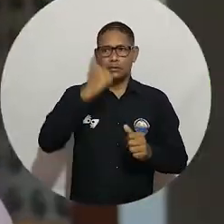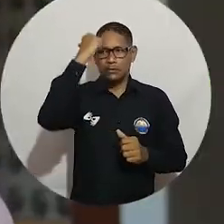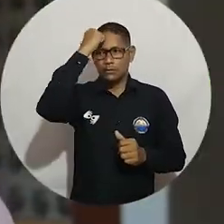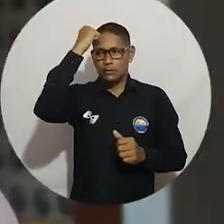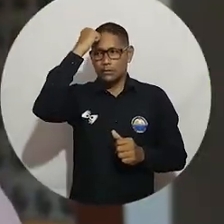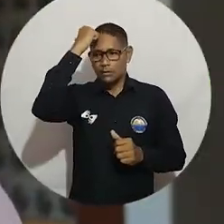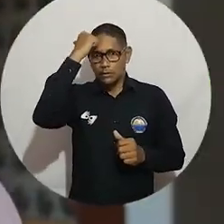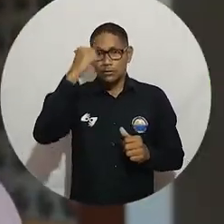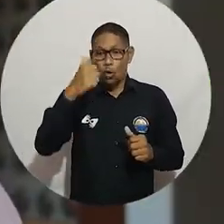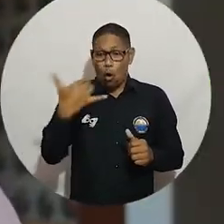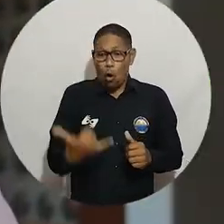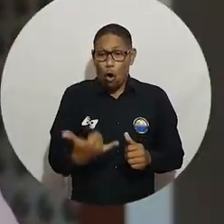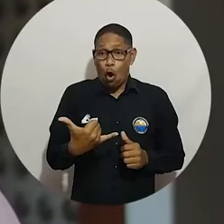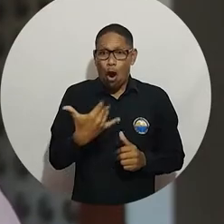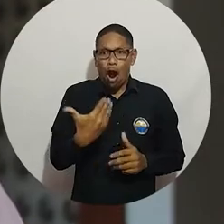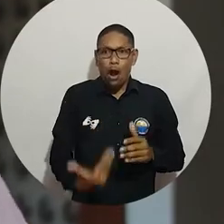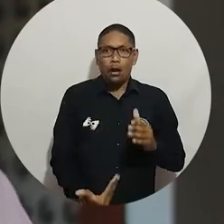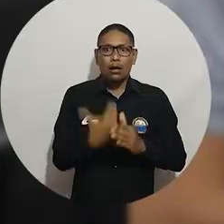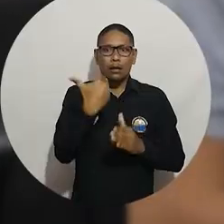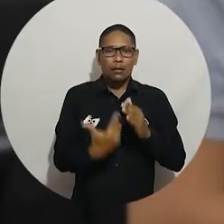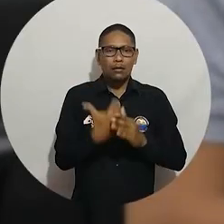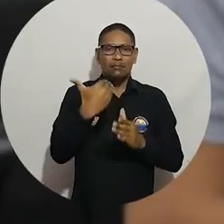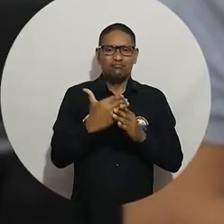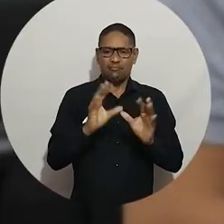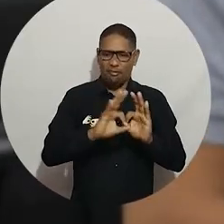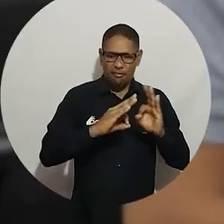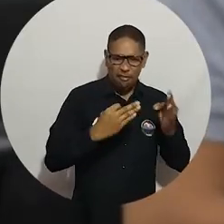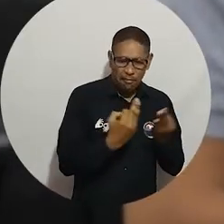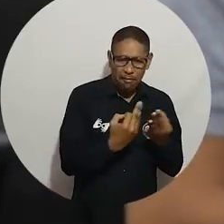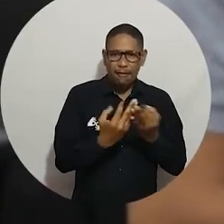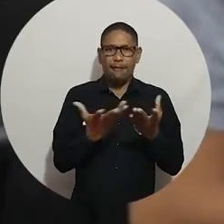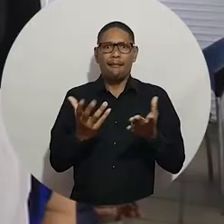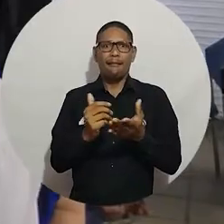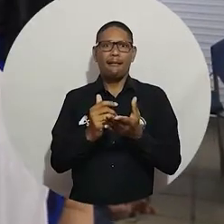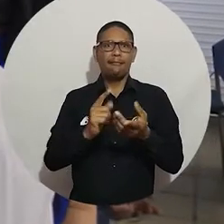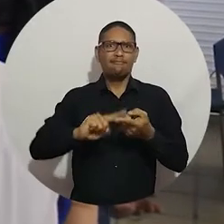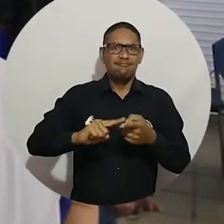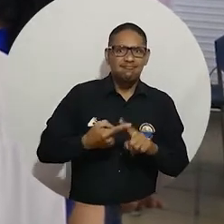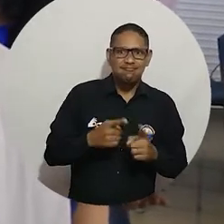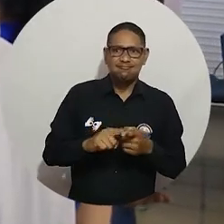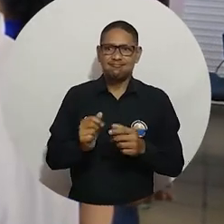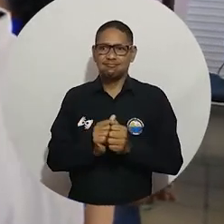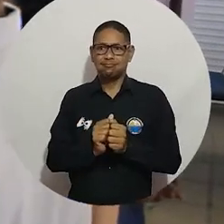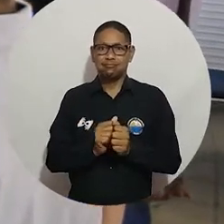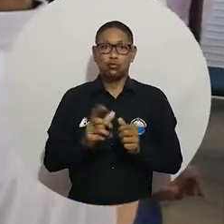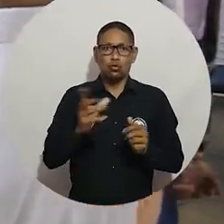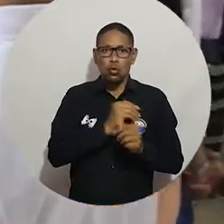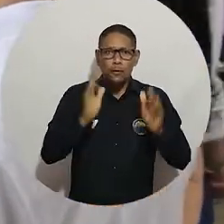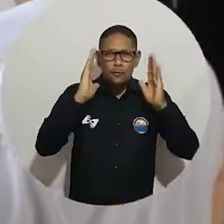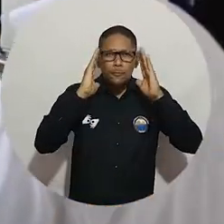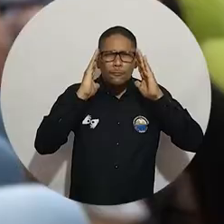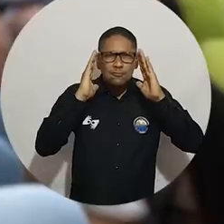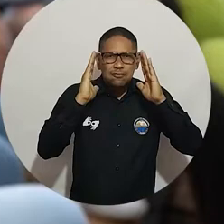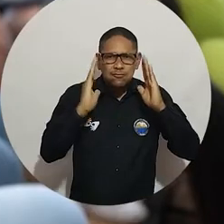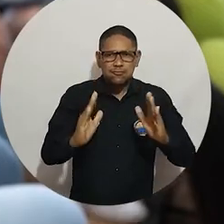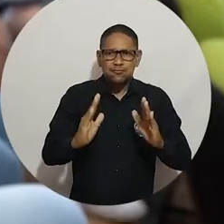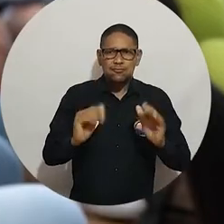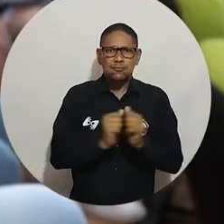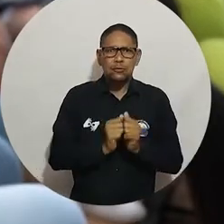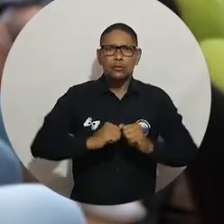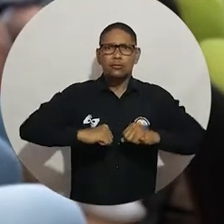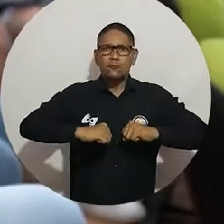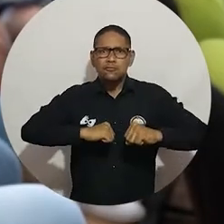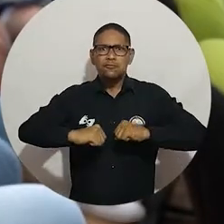también inician ilusiones familiares, también tienen puestas muchas ilusiones y esperanzas para generar